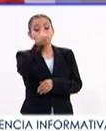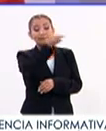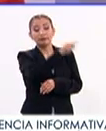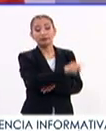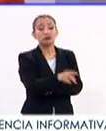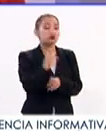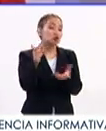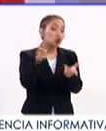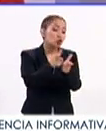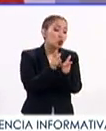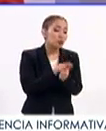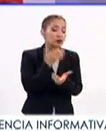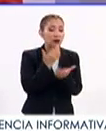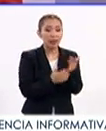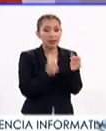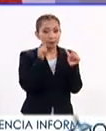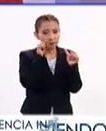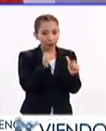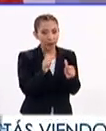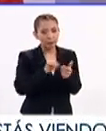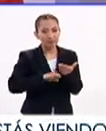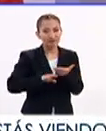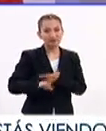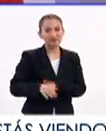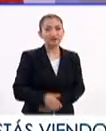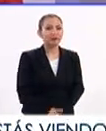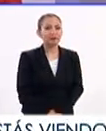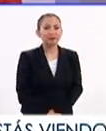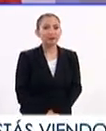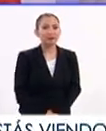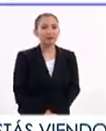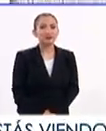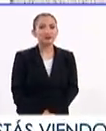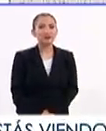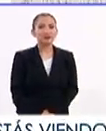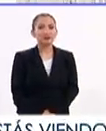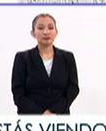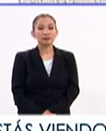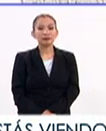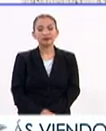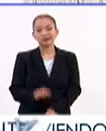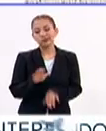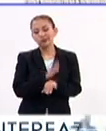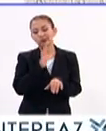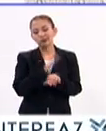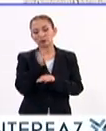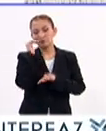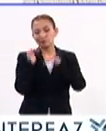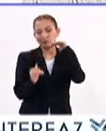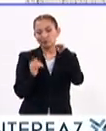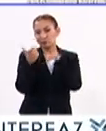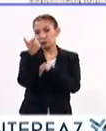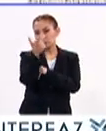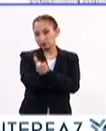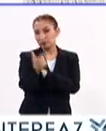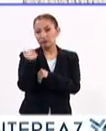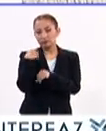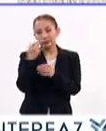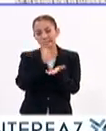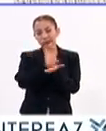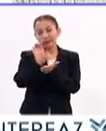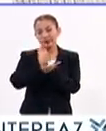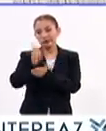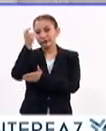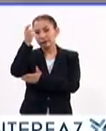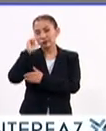poblaciones desfavorecidas y marginadas. Se califica como desigualdad económica al reparto